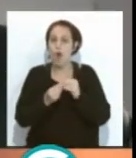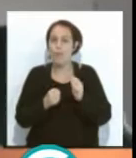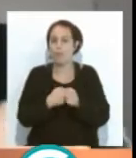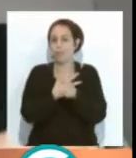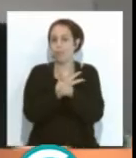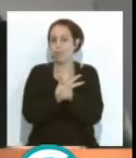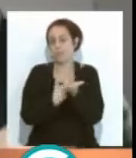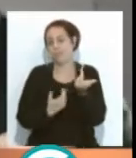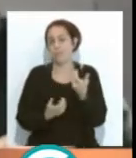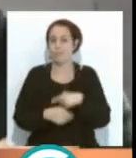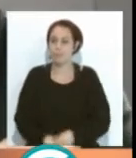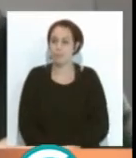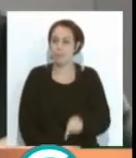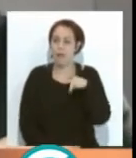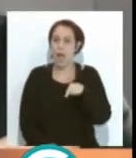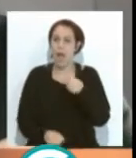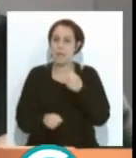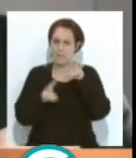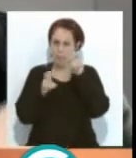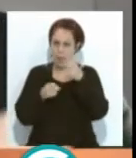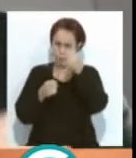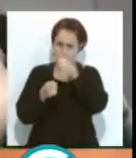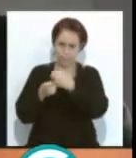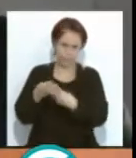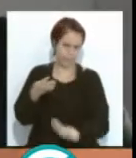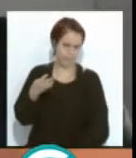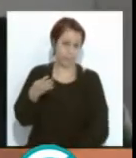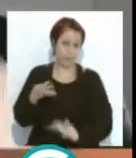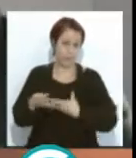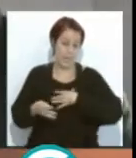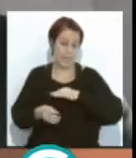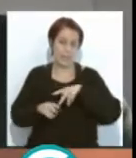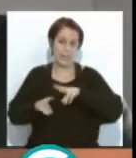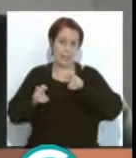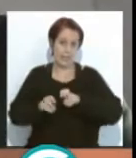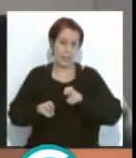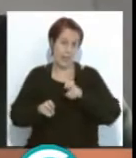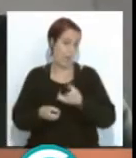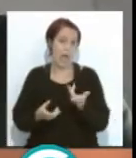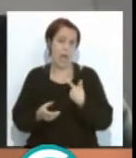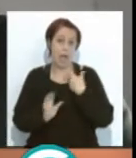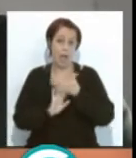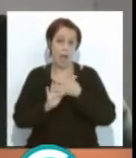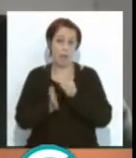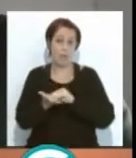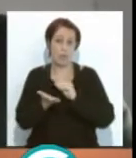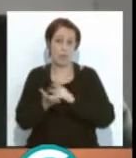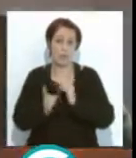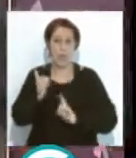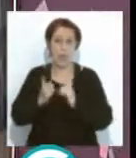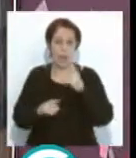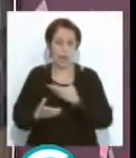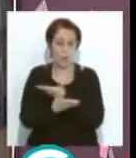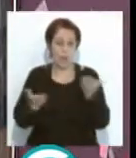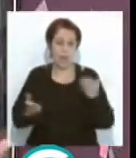que es de lo que se trata. Os he puesto ahí un montón de temas, probablemente, bueno, pues son temas recurrentes en cualquier análisis, en cualquier tertulia de